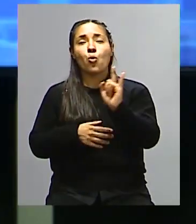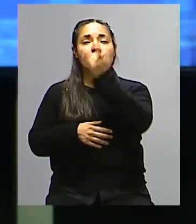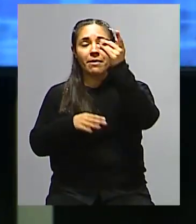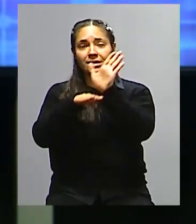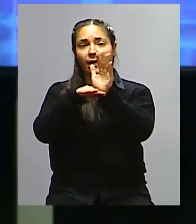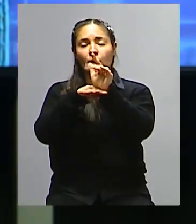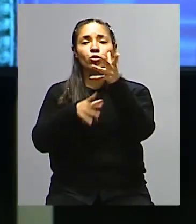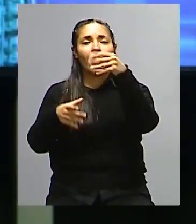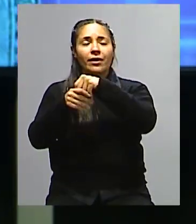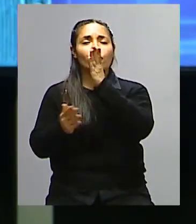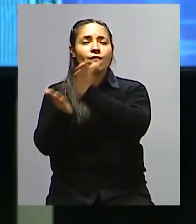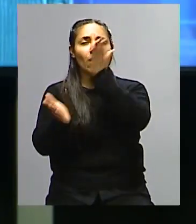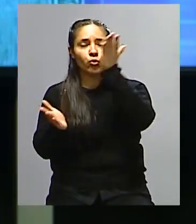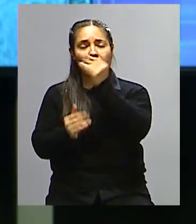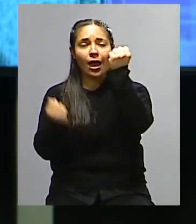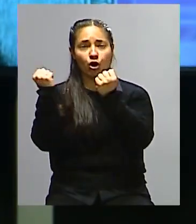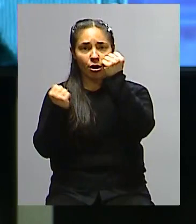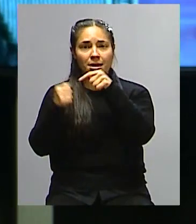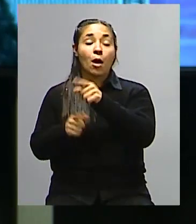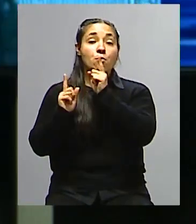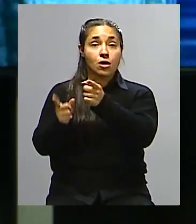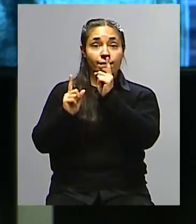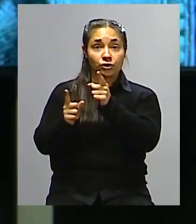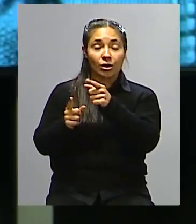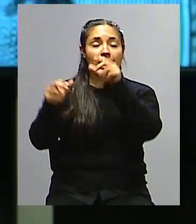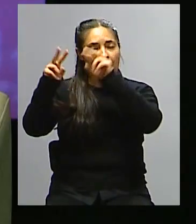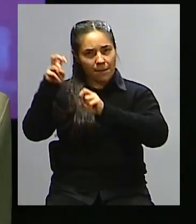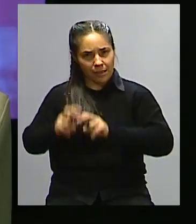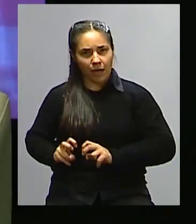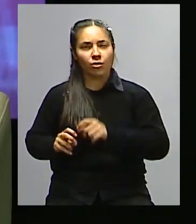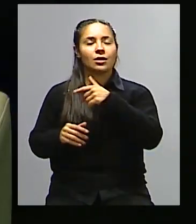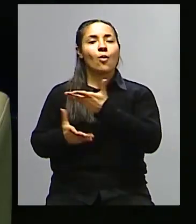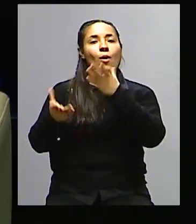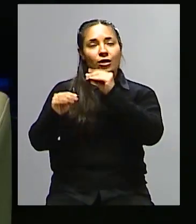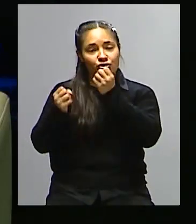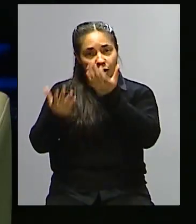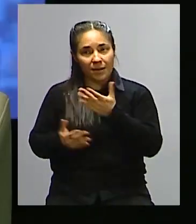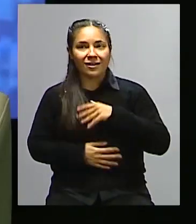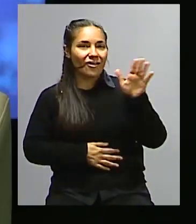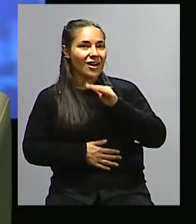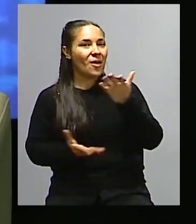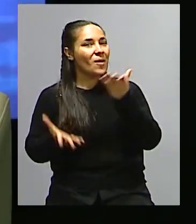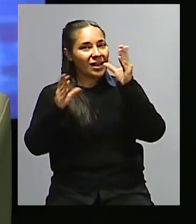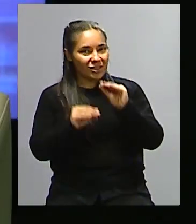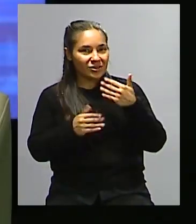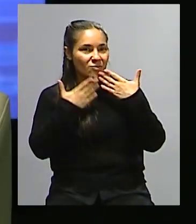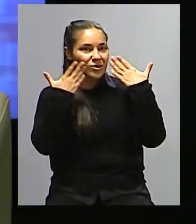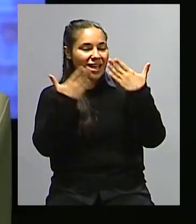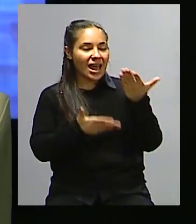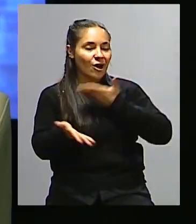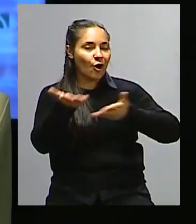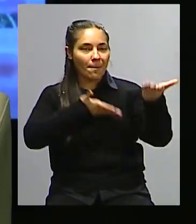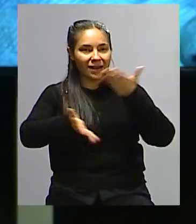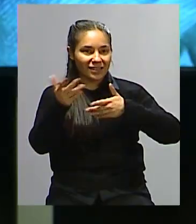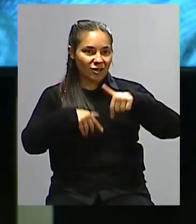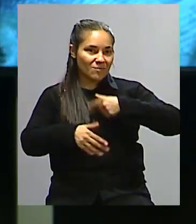Cuyo, docente e investigadora a quien lo vamos a saludar. ¿Qué tal Sergio? Buenas noches. Muy buenas noches, un gusto de compartir esta noche con ustedes.